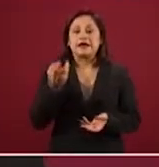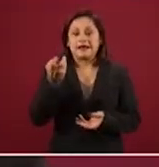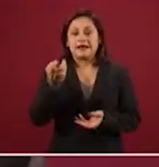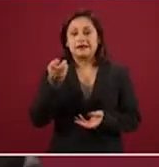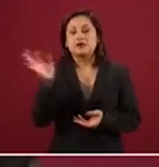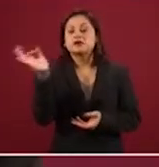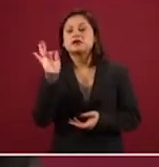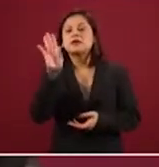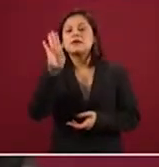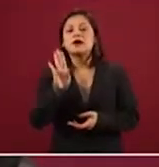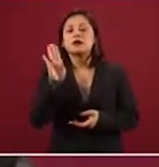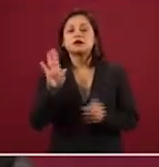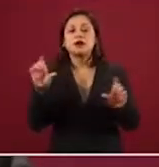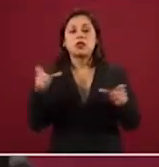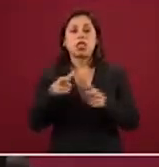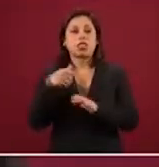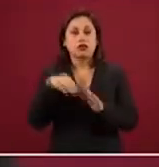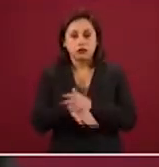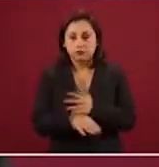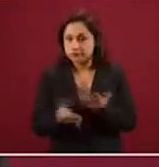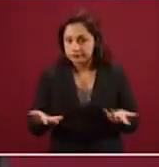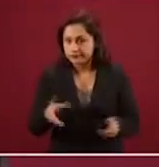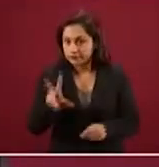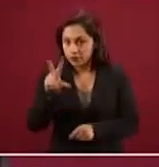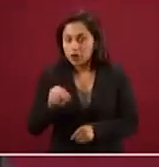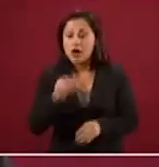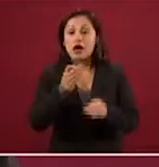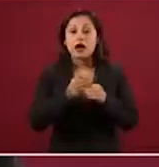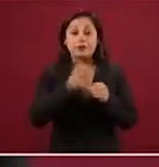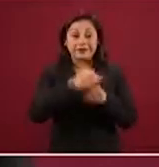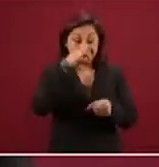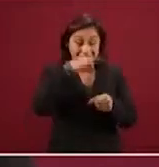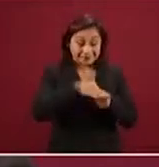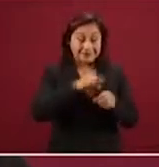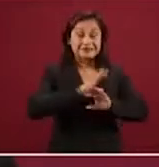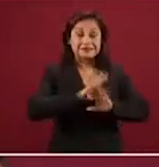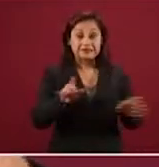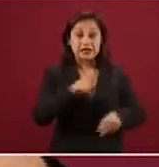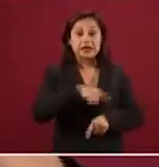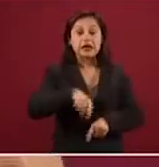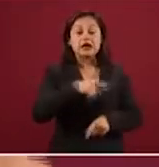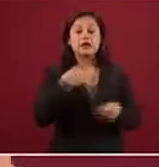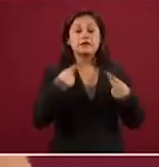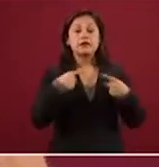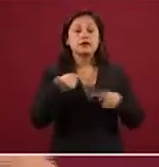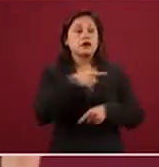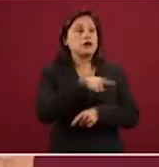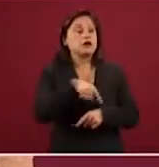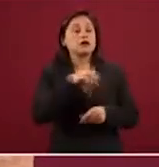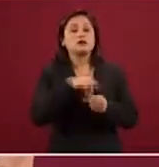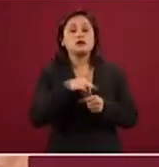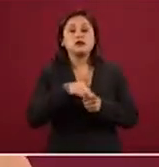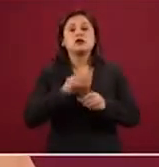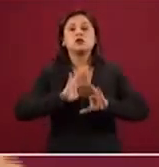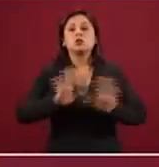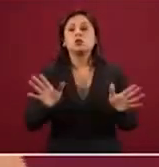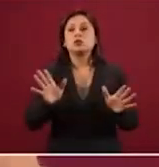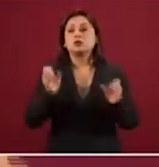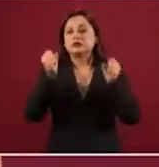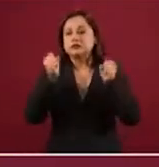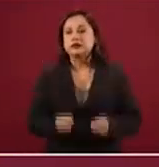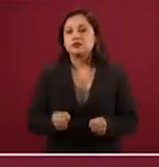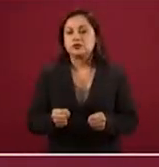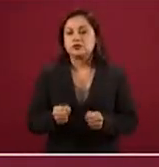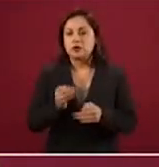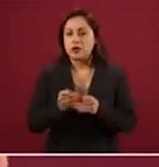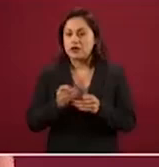esta votación eso se termina. Ahora hay certidumbre, cuáles son las reglas que vamos a tener y sobre todo y lo